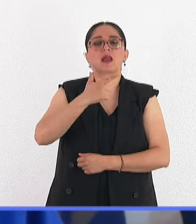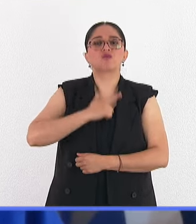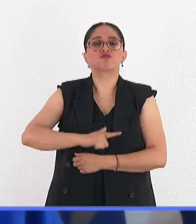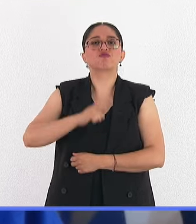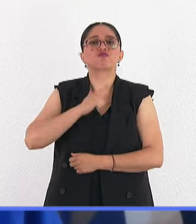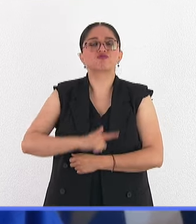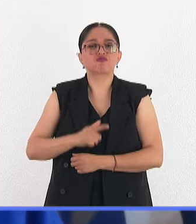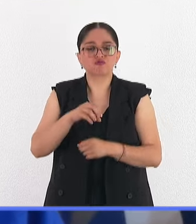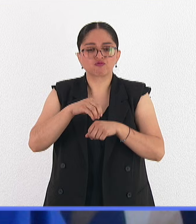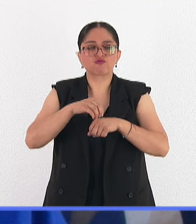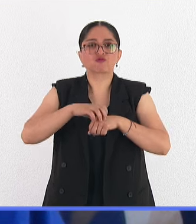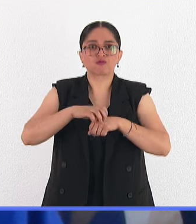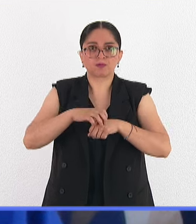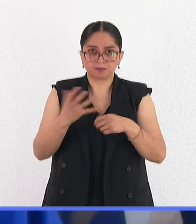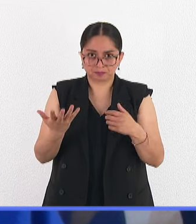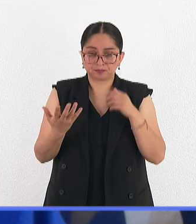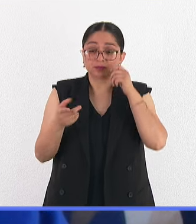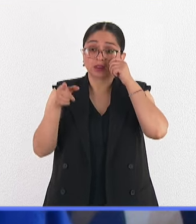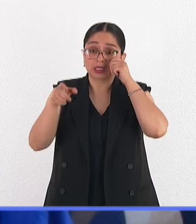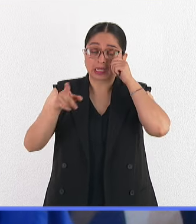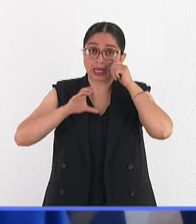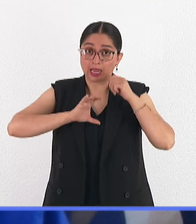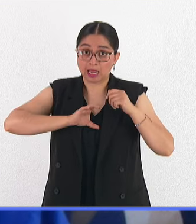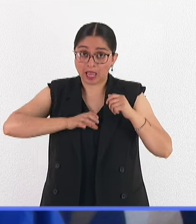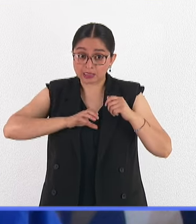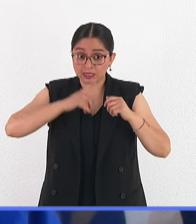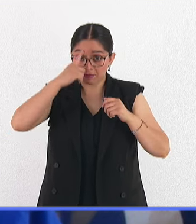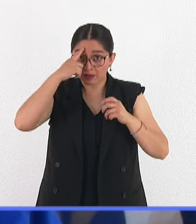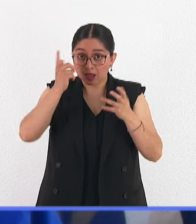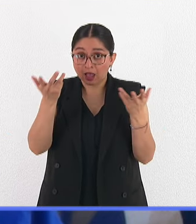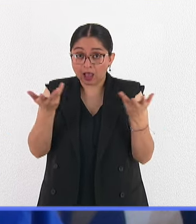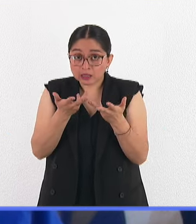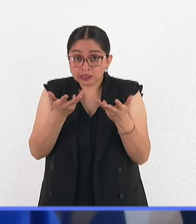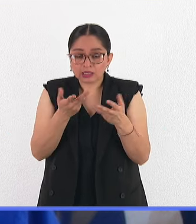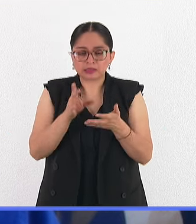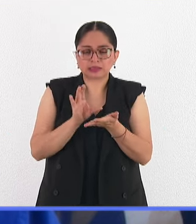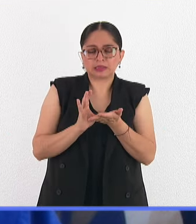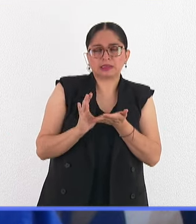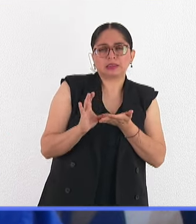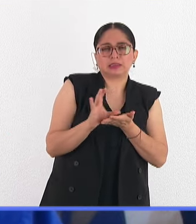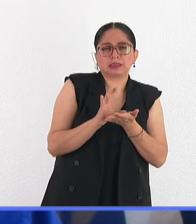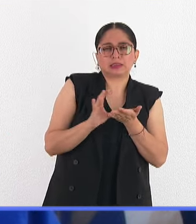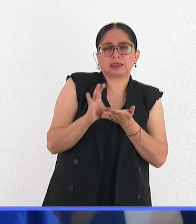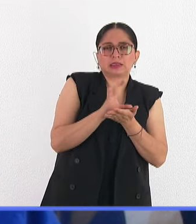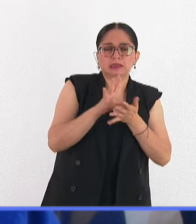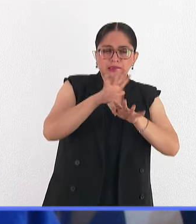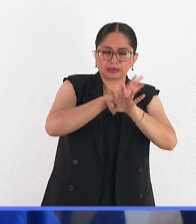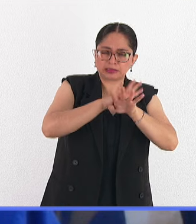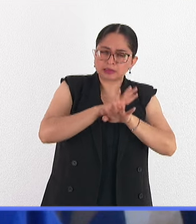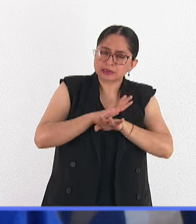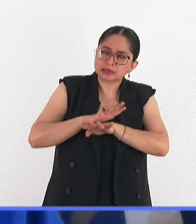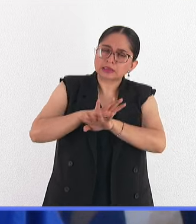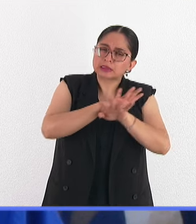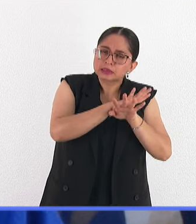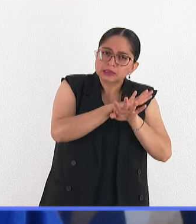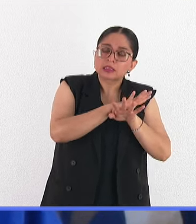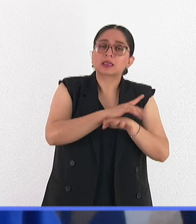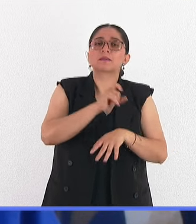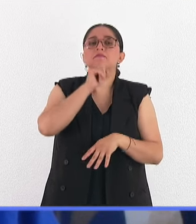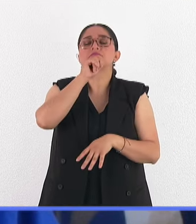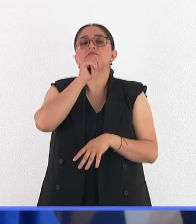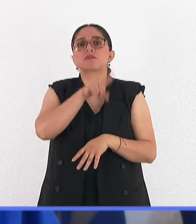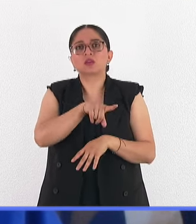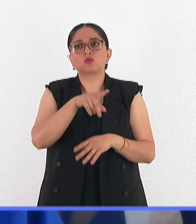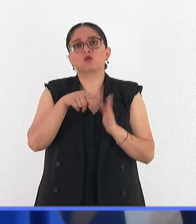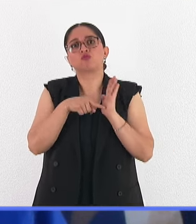Entonces, para que se desarrolle un cáncer, se necesita que las células acumulen suficientes mutaciones, paso uno, y